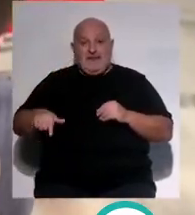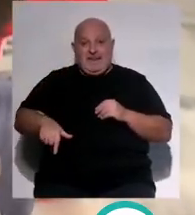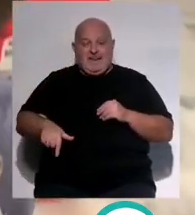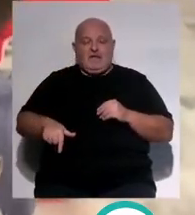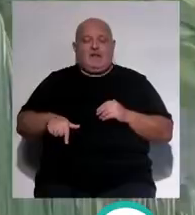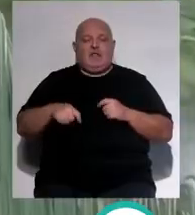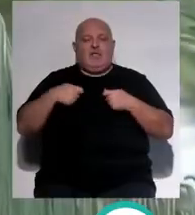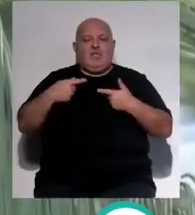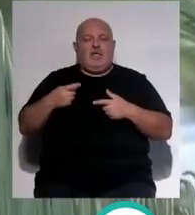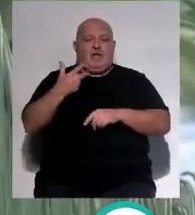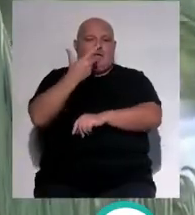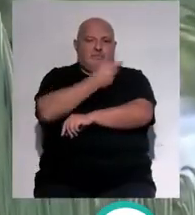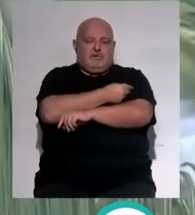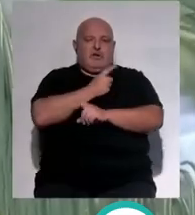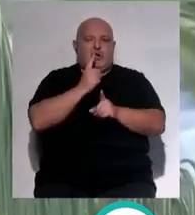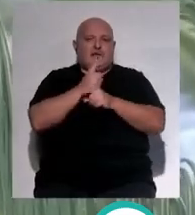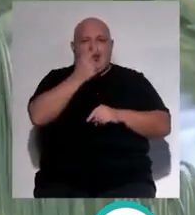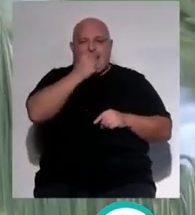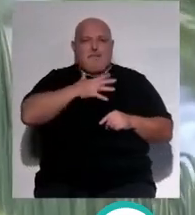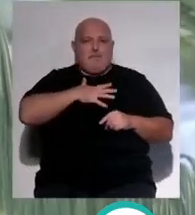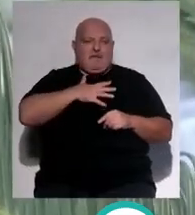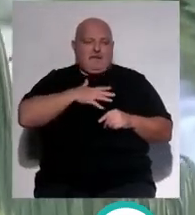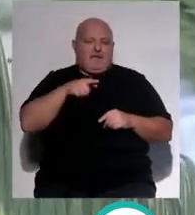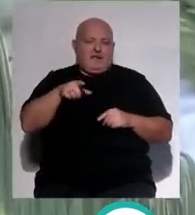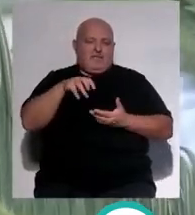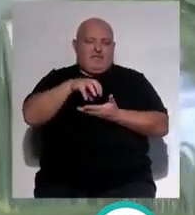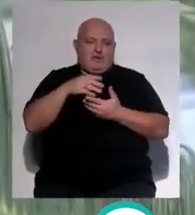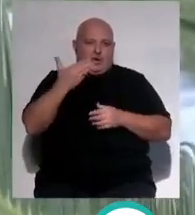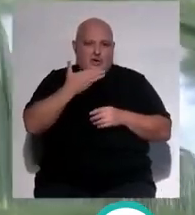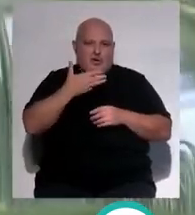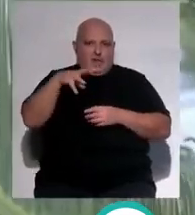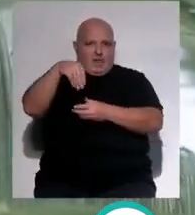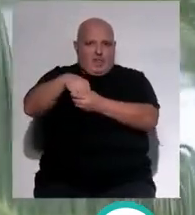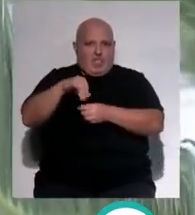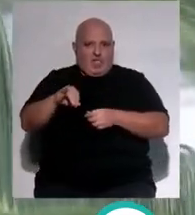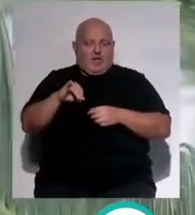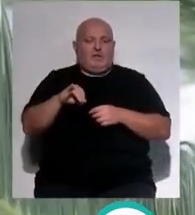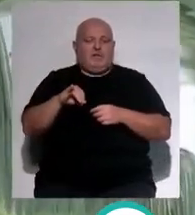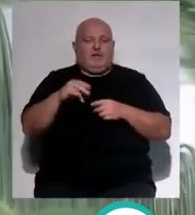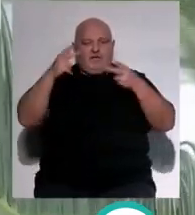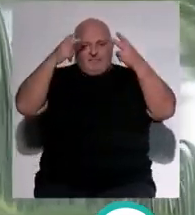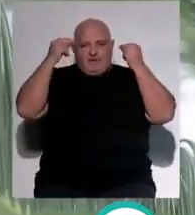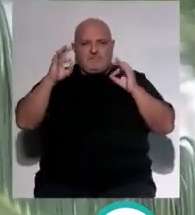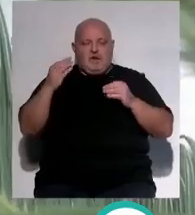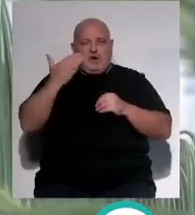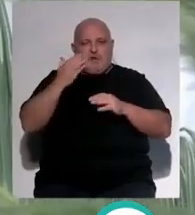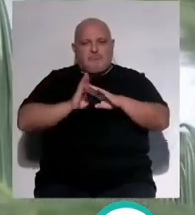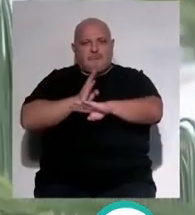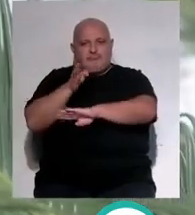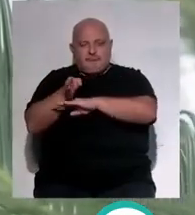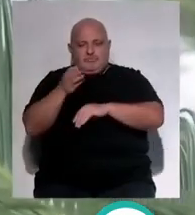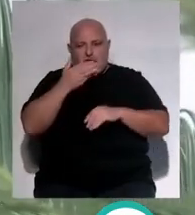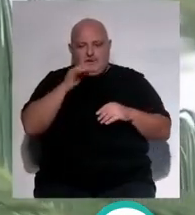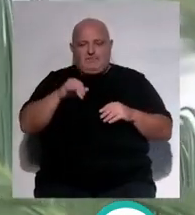recibirán el antídoto contra la gripe en su centro educativo, contando para ello con las enfermeras escolares de atención